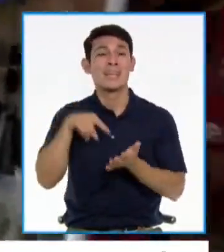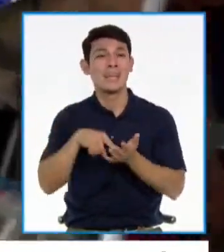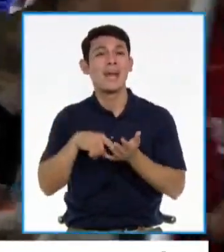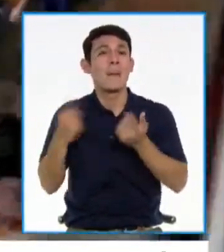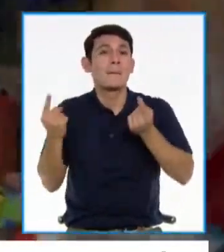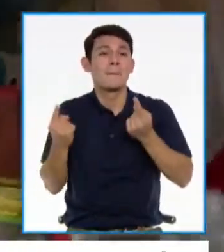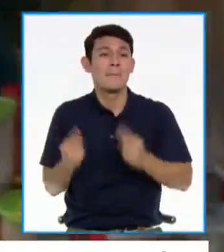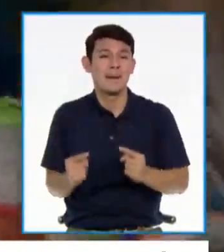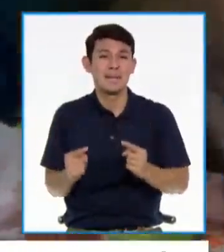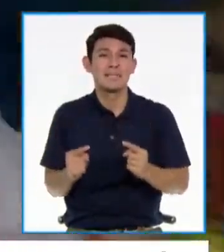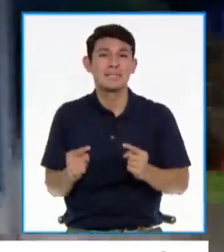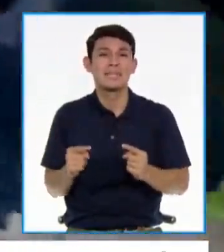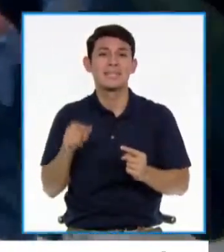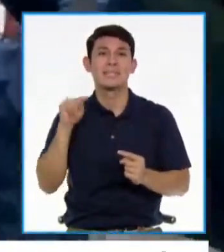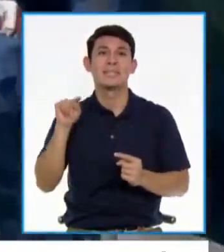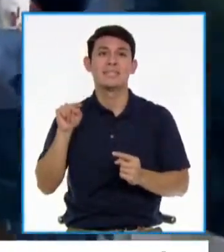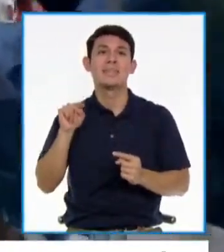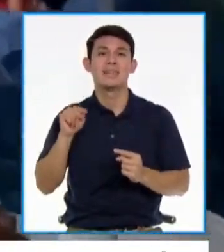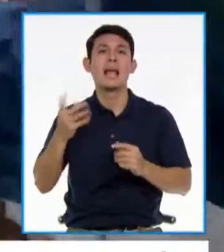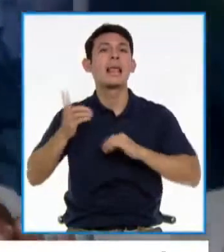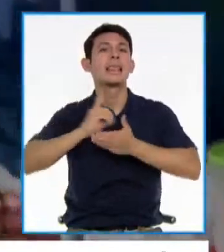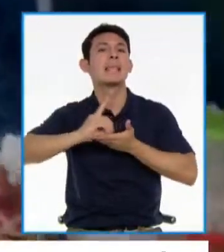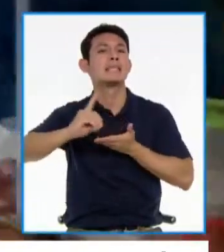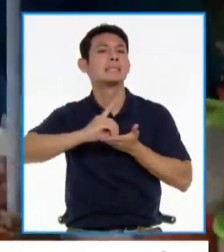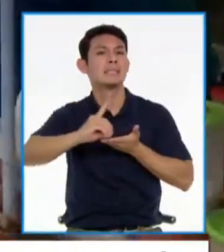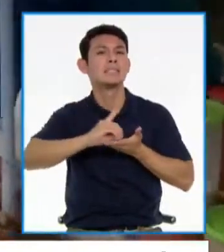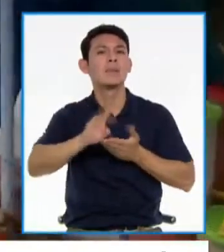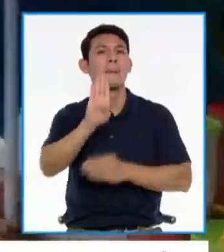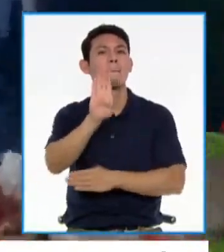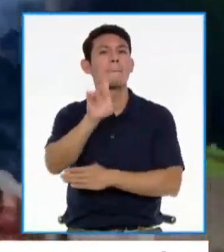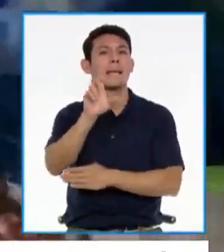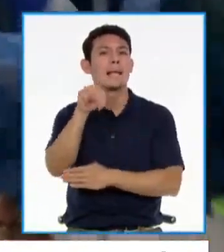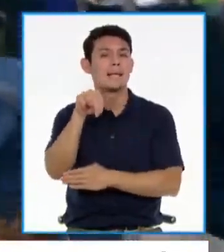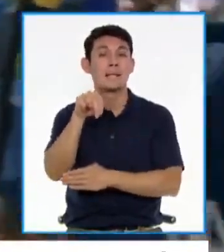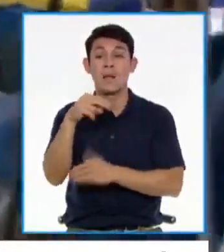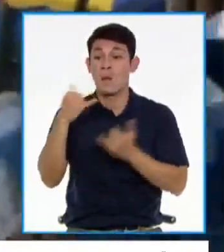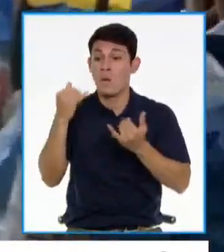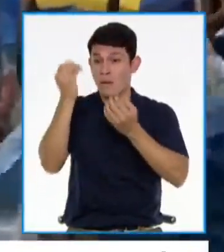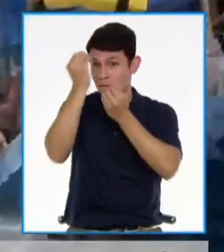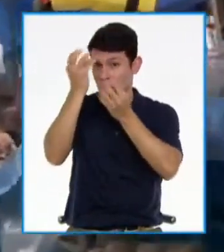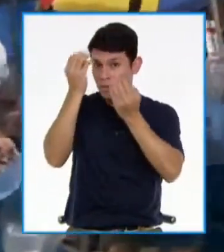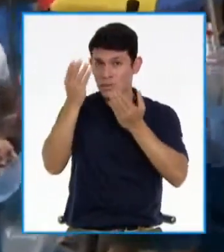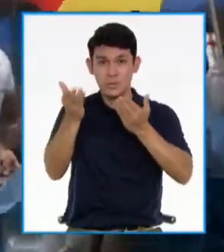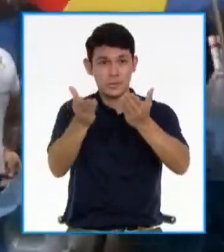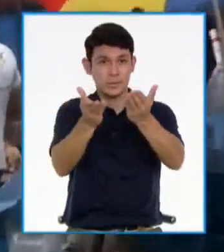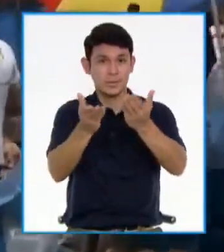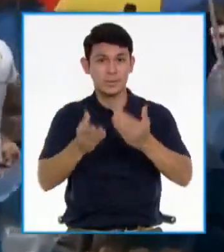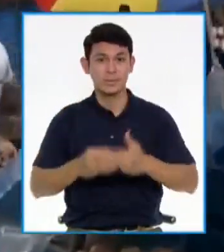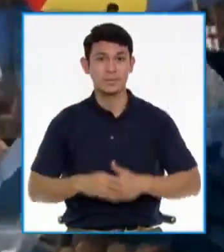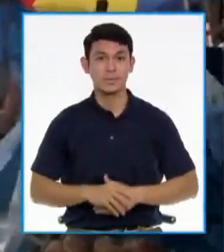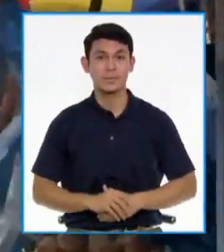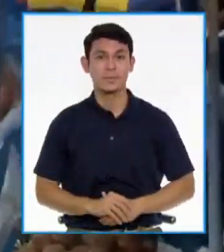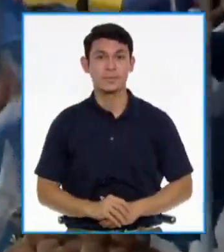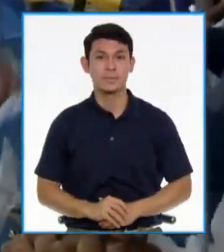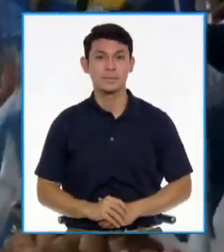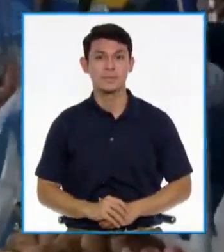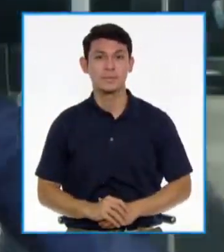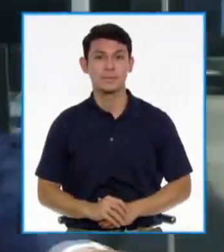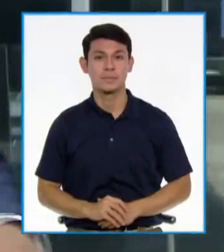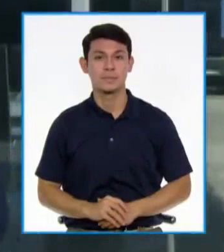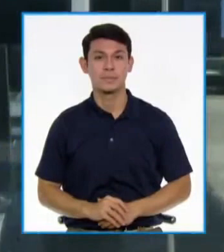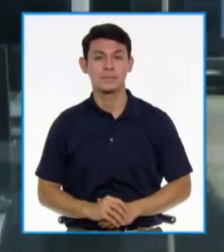lo que pasa en esta parte del distrito de Belén. Con esta información, regresamos a Estudios Centrales.